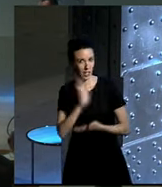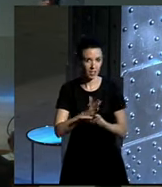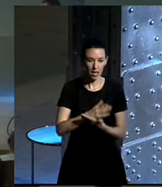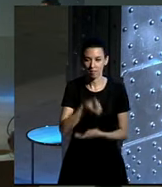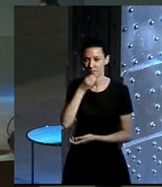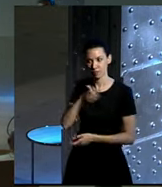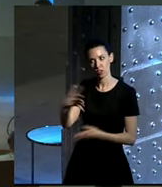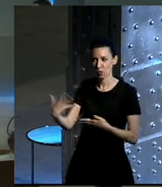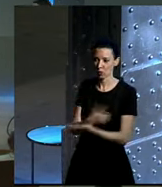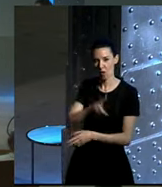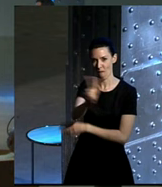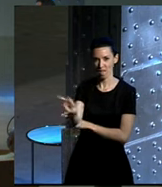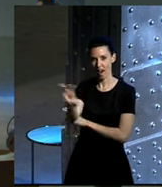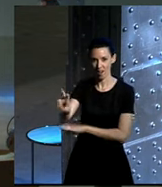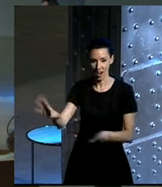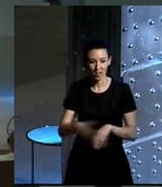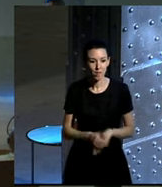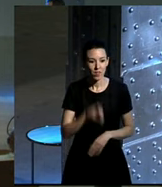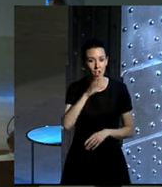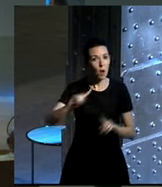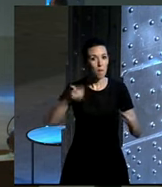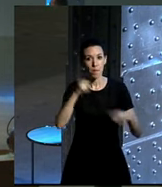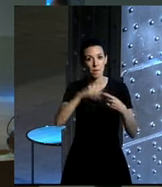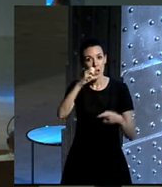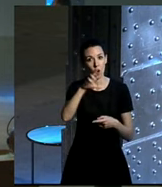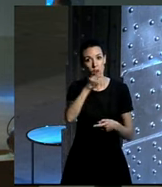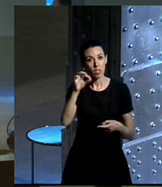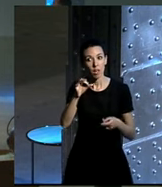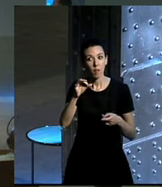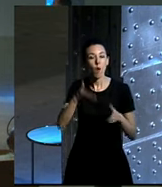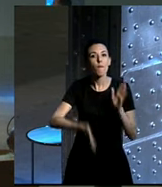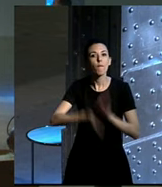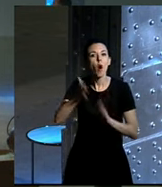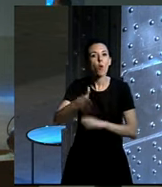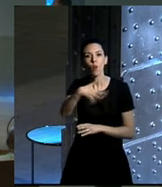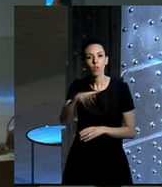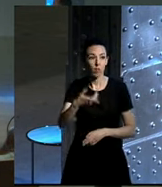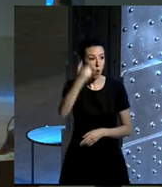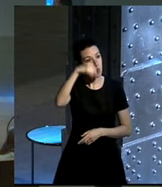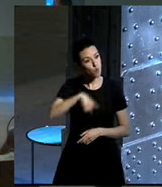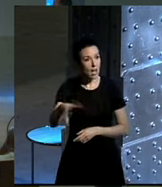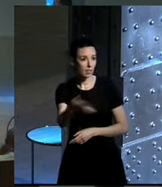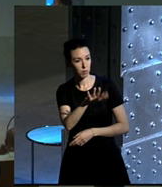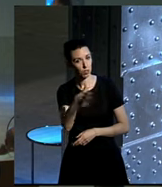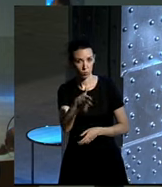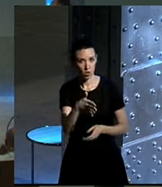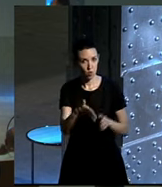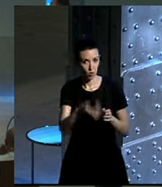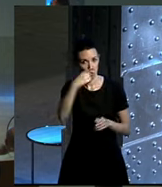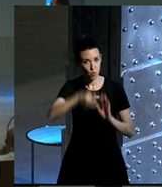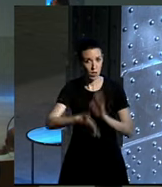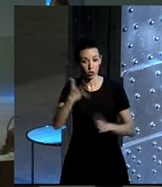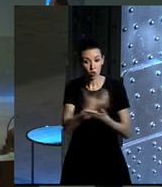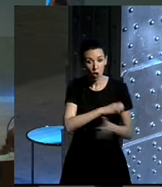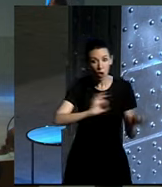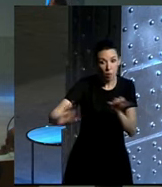muy para todo. Bueno, lo primero, ¿cuándo os marcháis para allá? Pues en un mesecito, más o menos, cuando tengamos todo a punto.